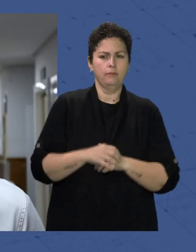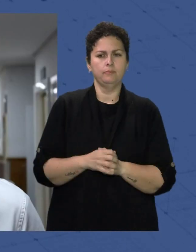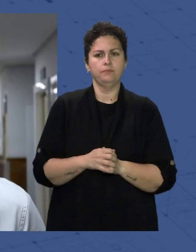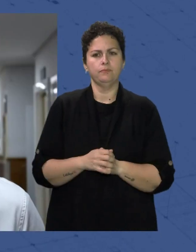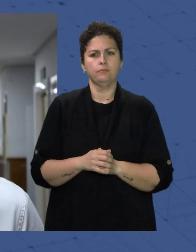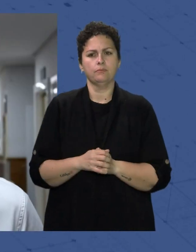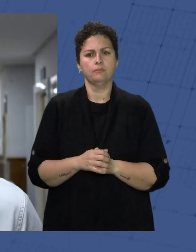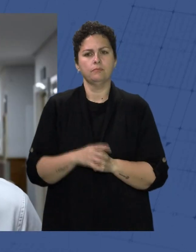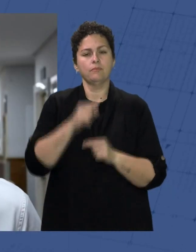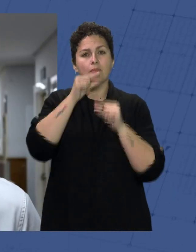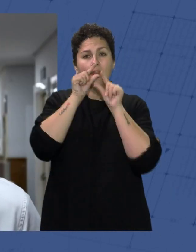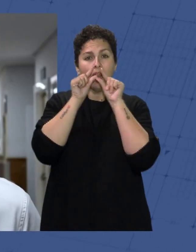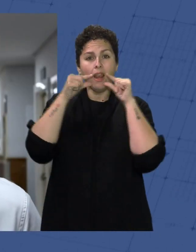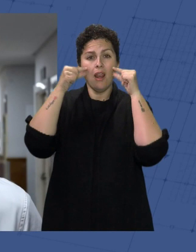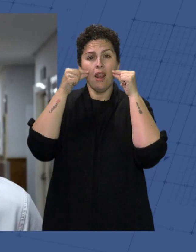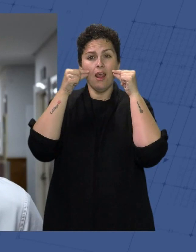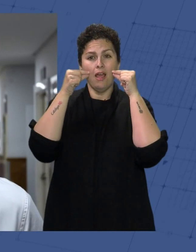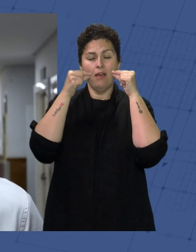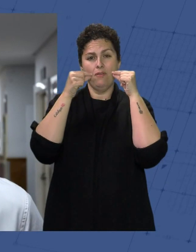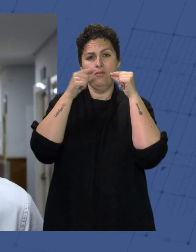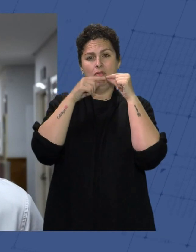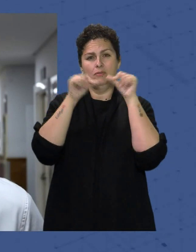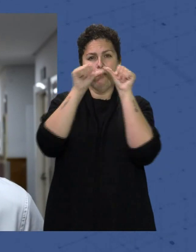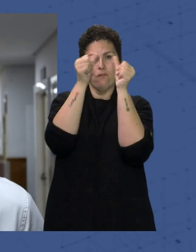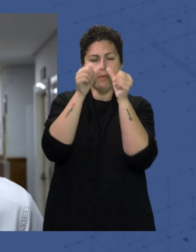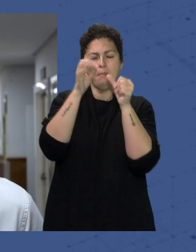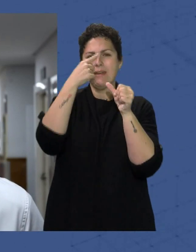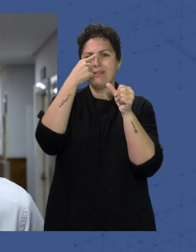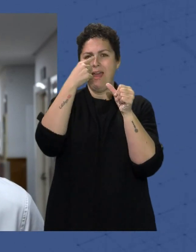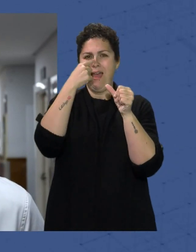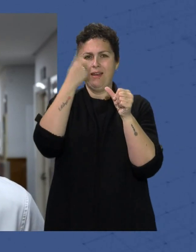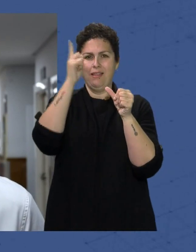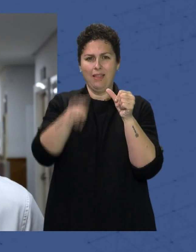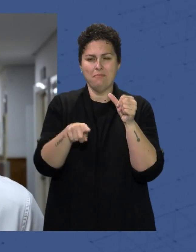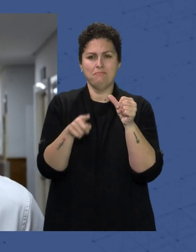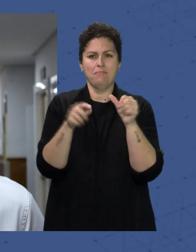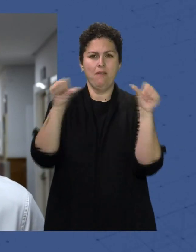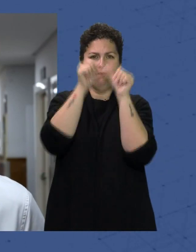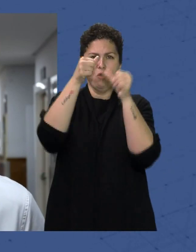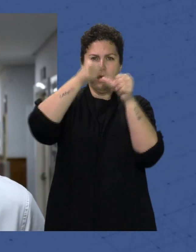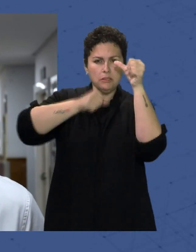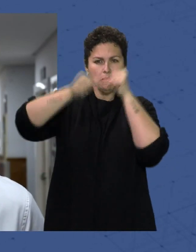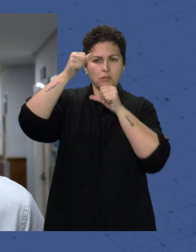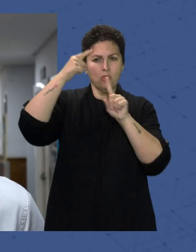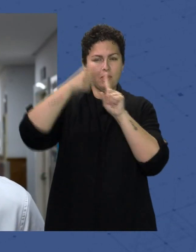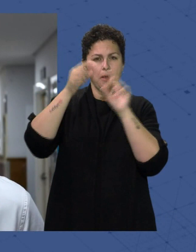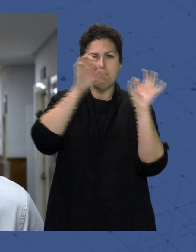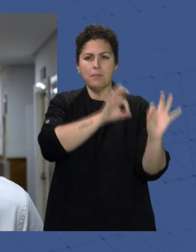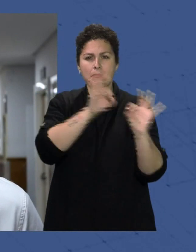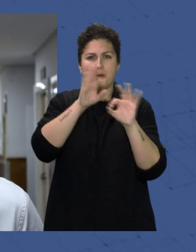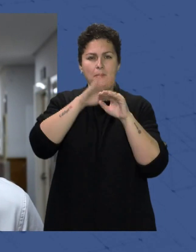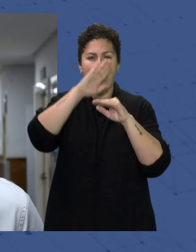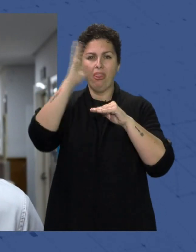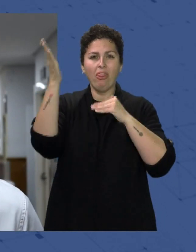labios y aproximar, mordear la nariz De forma que se quede preparado para realizar el cierre